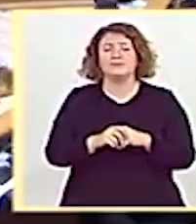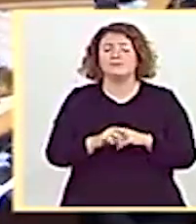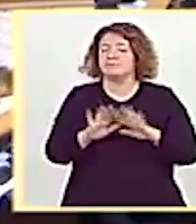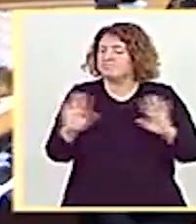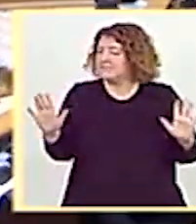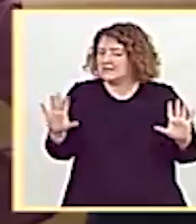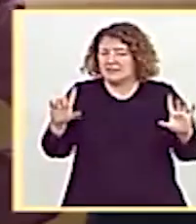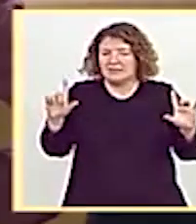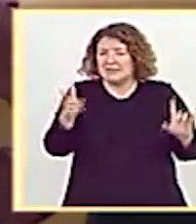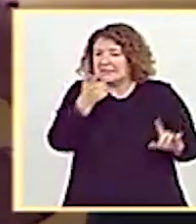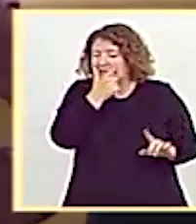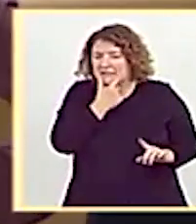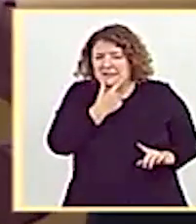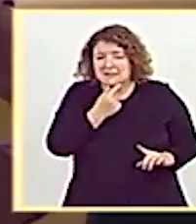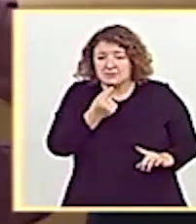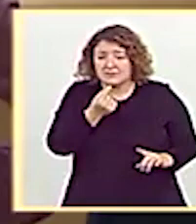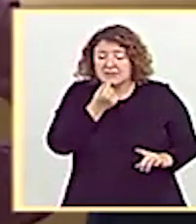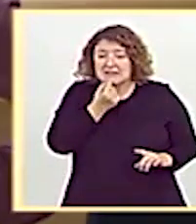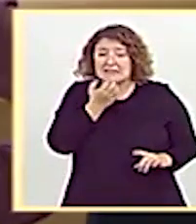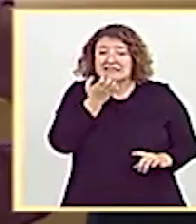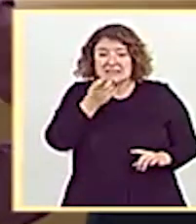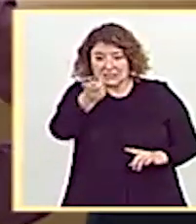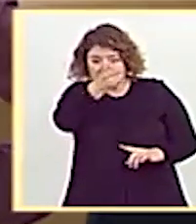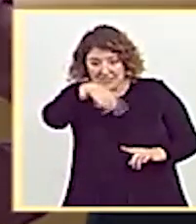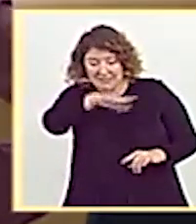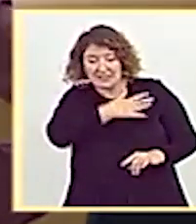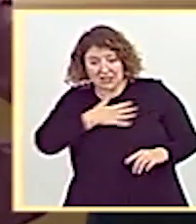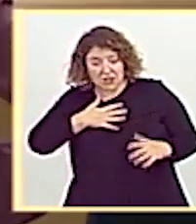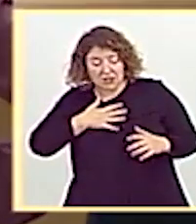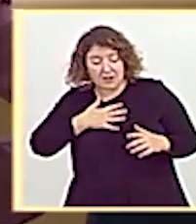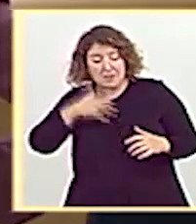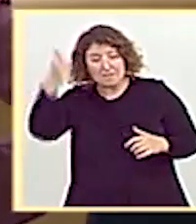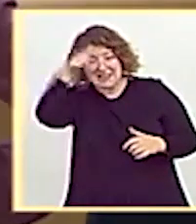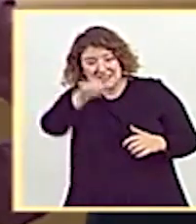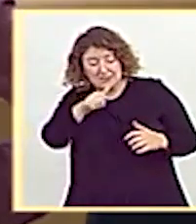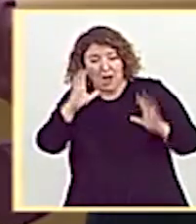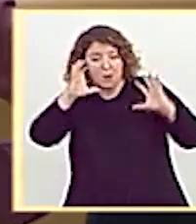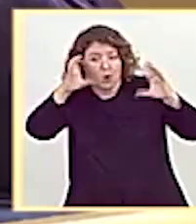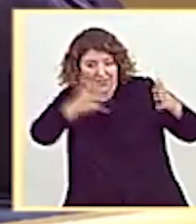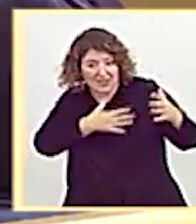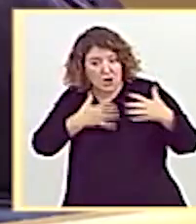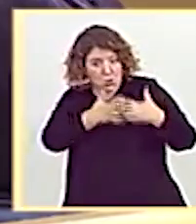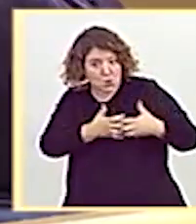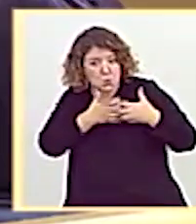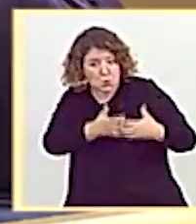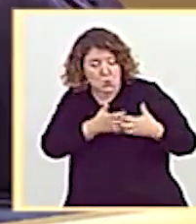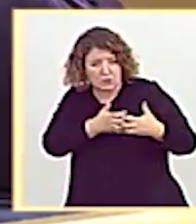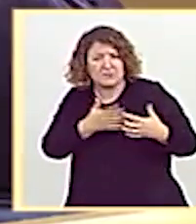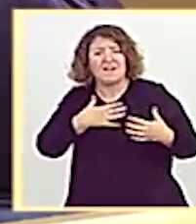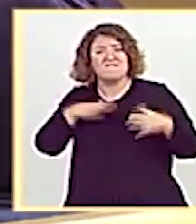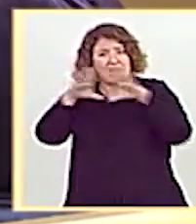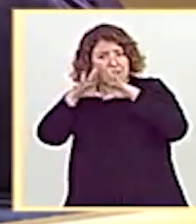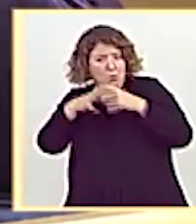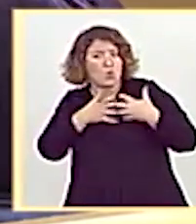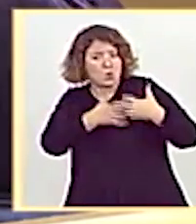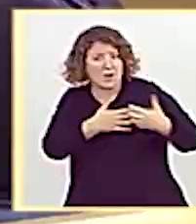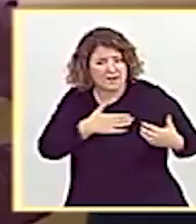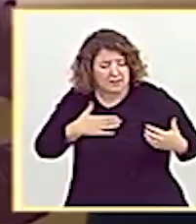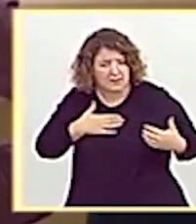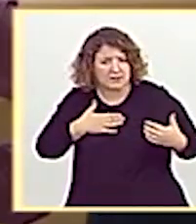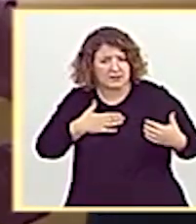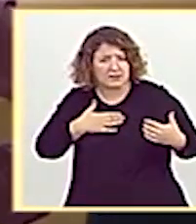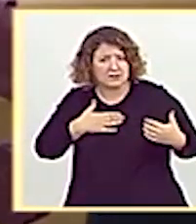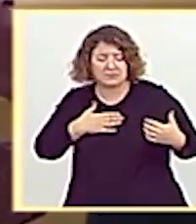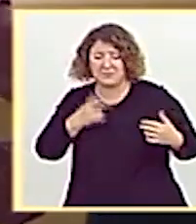Simplemente, señoría, si ustedes quieren luchar contra las violencias machistas, si ustedes quieren luchar por el feminismo, creo que en lugar de